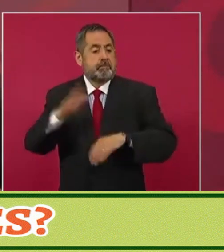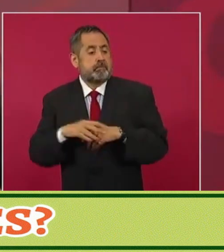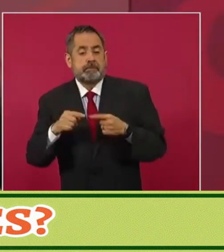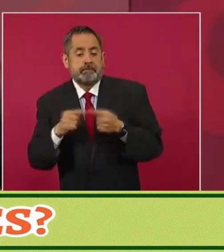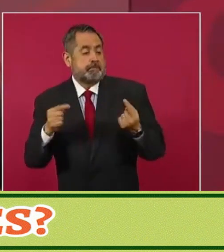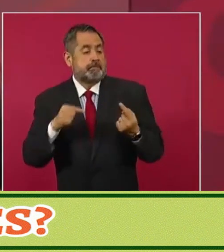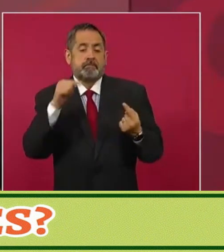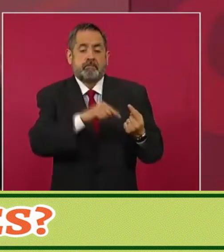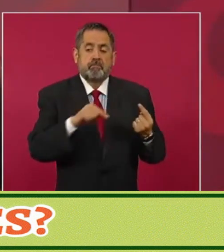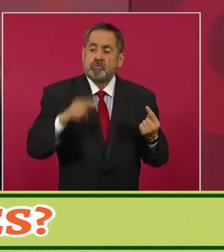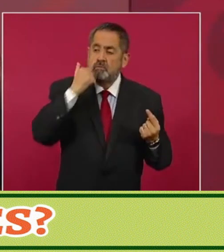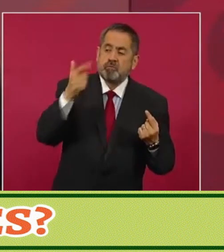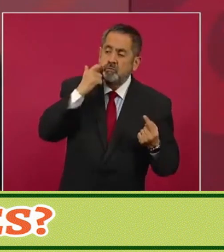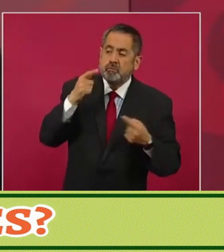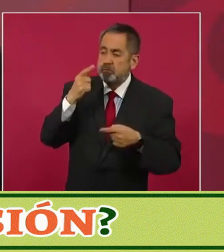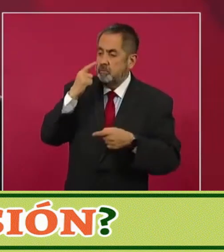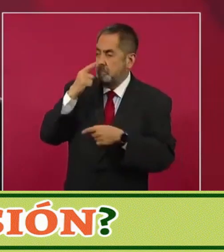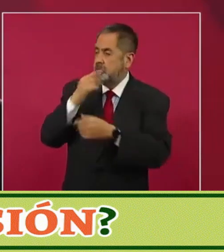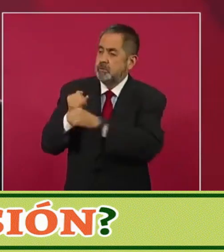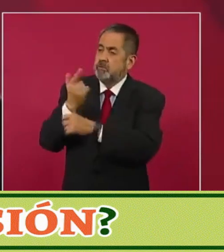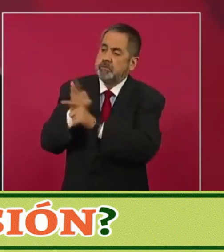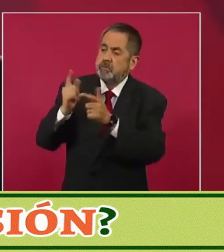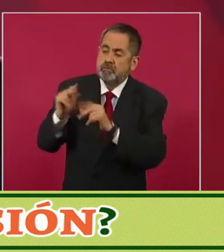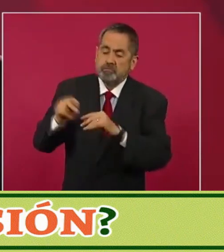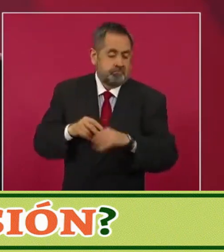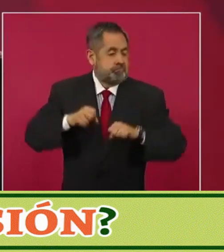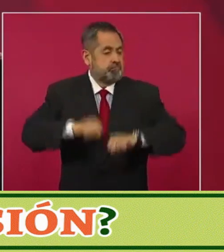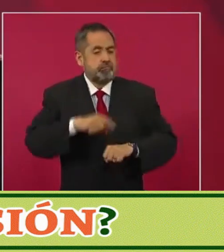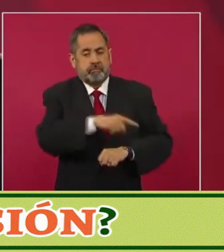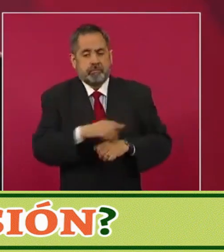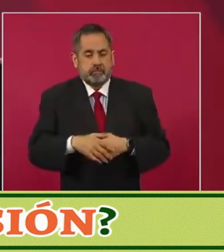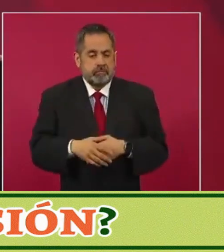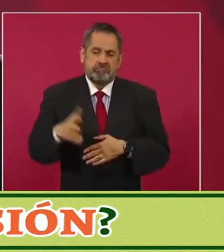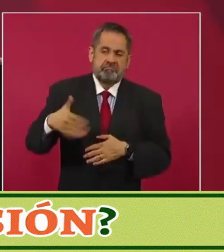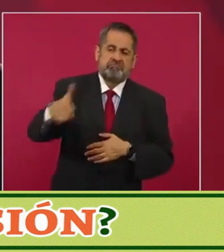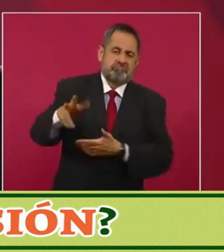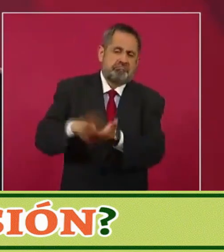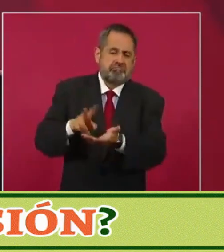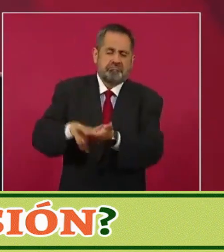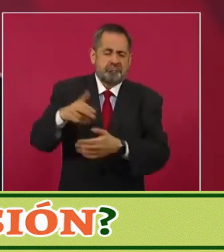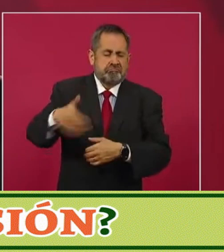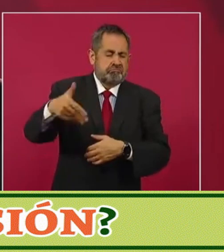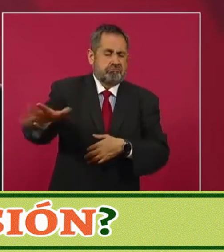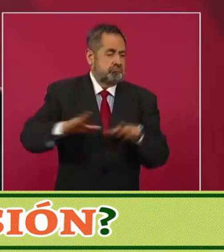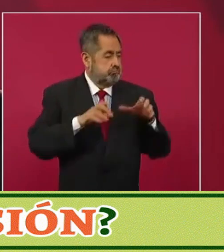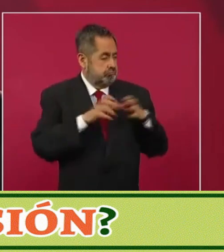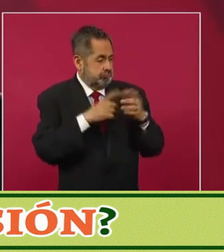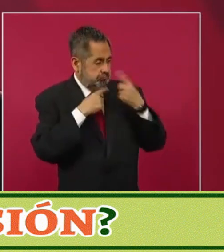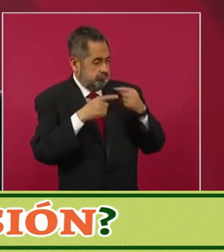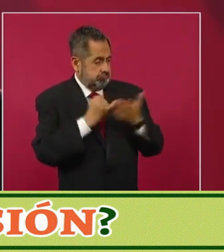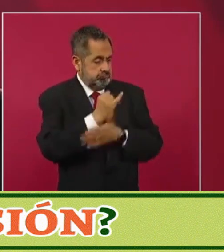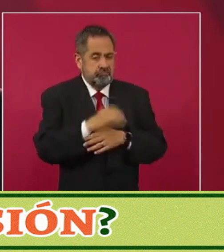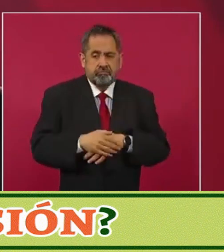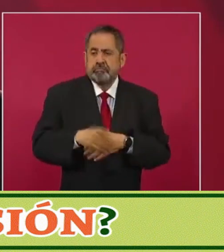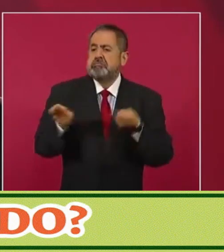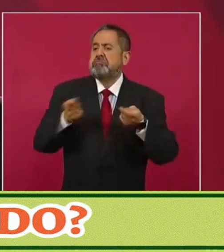que imperó durante mucho tiempo, el pueblo no contaba o el pueblo era susceptible